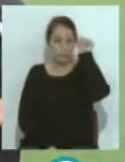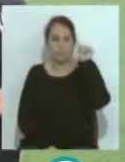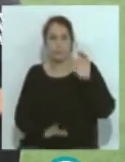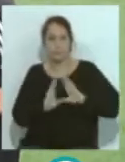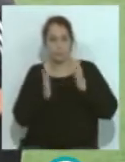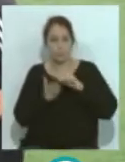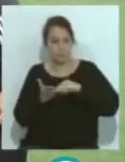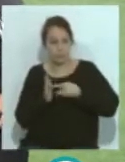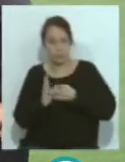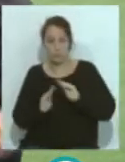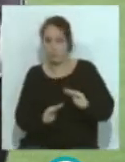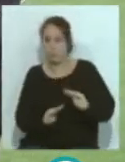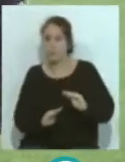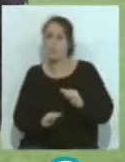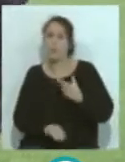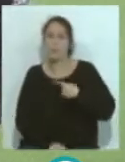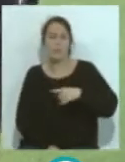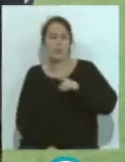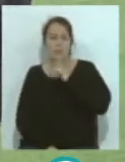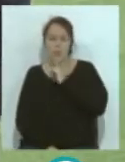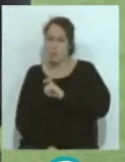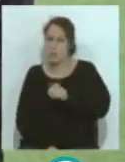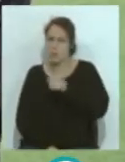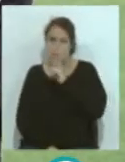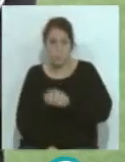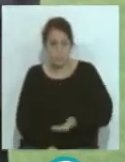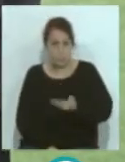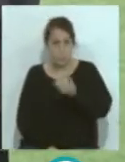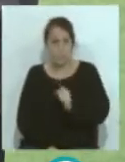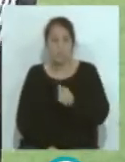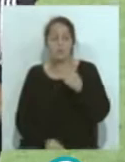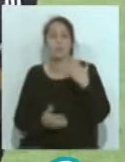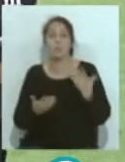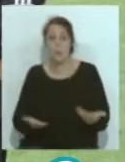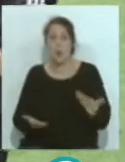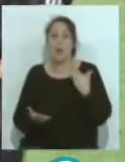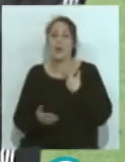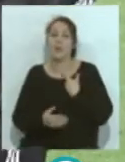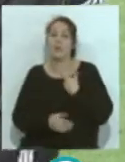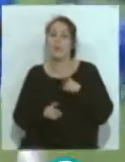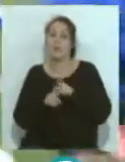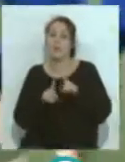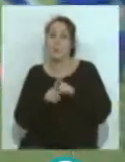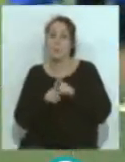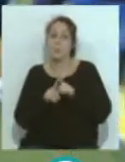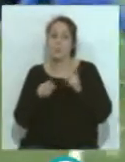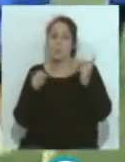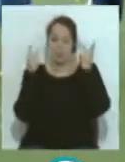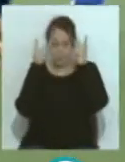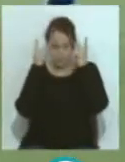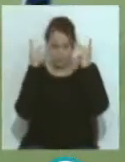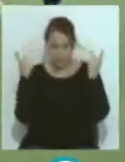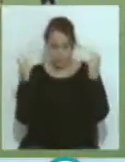cuerpo técnico habrán tenido la difícil labor, la más importante es de abstraerse de todo